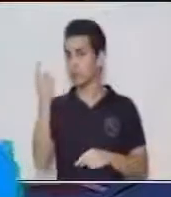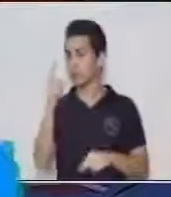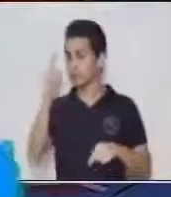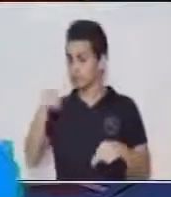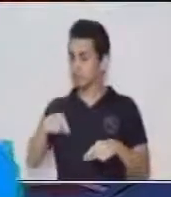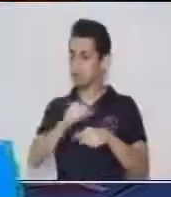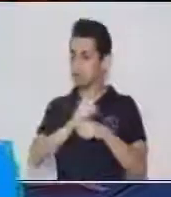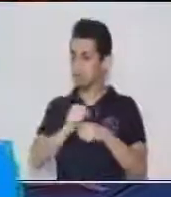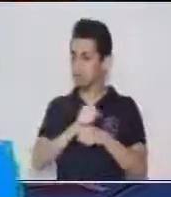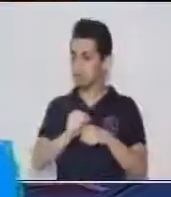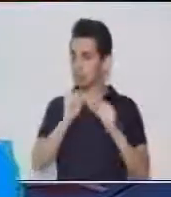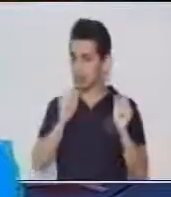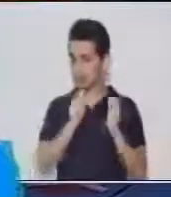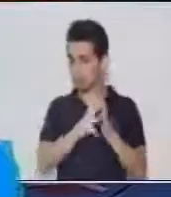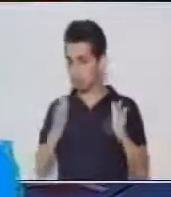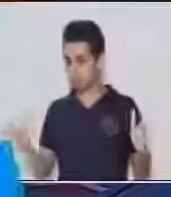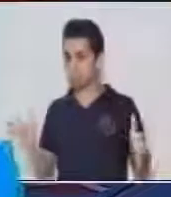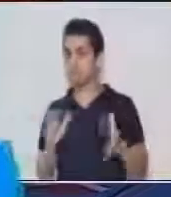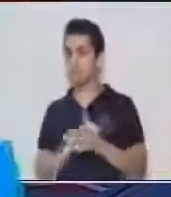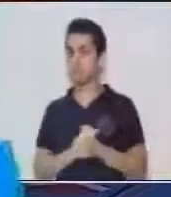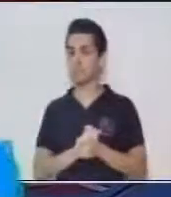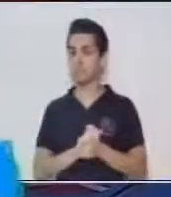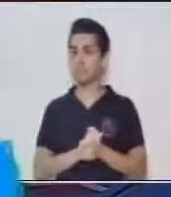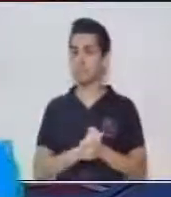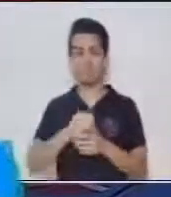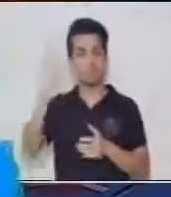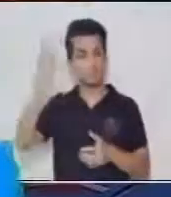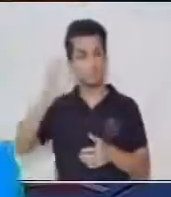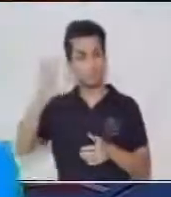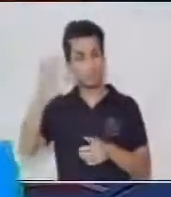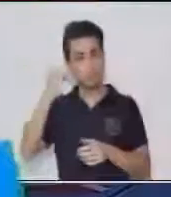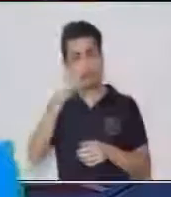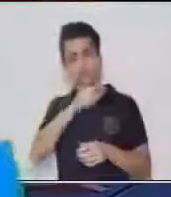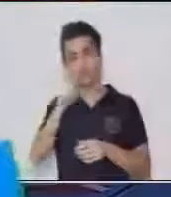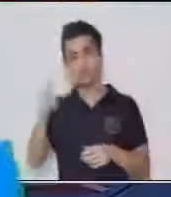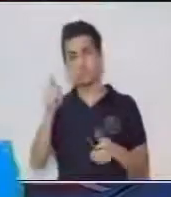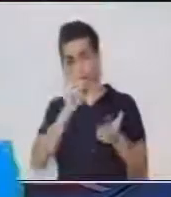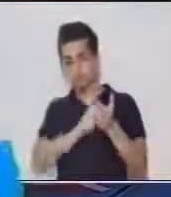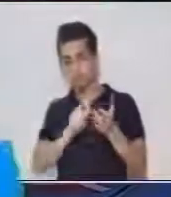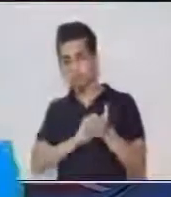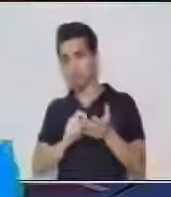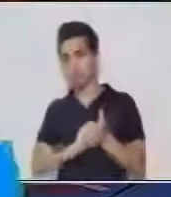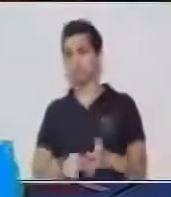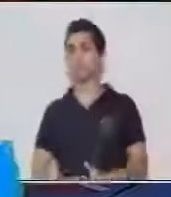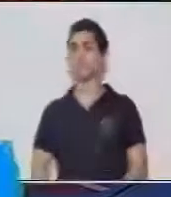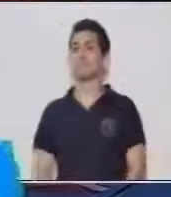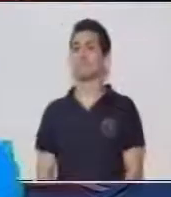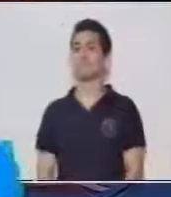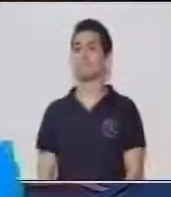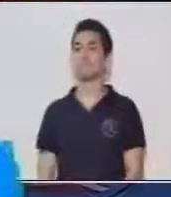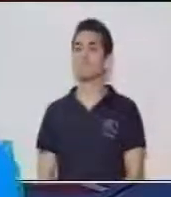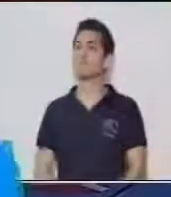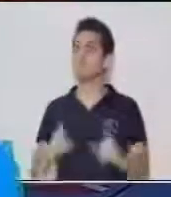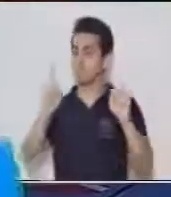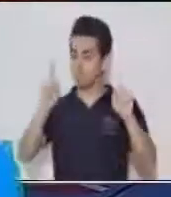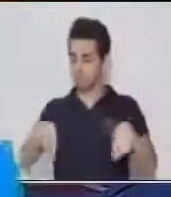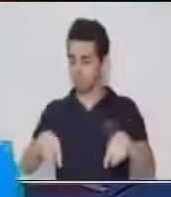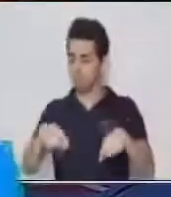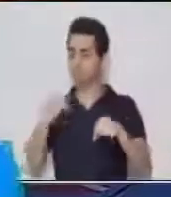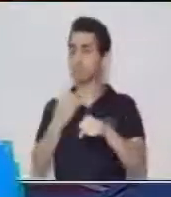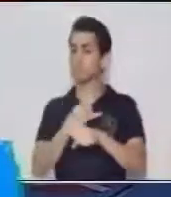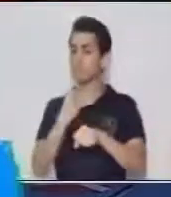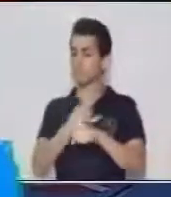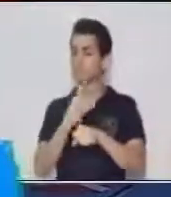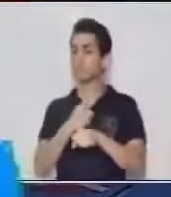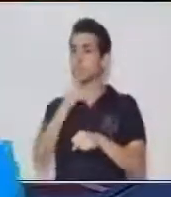practicarlo y tenerlo en cuenta todos los días que usted lo está realizando. Debe de utilizar al momento